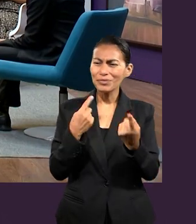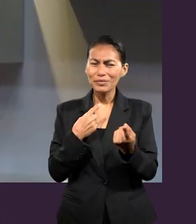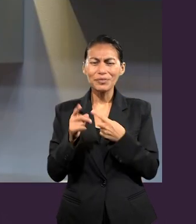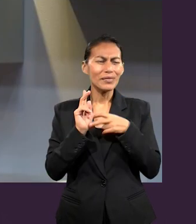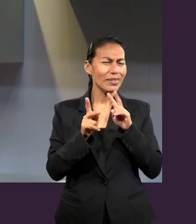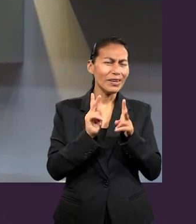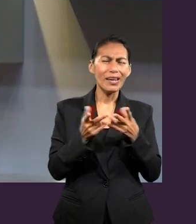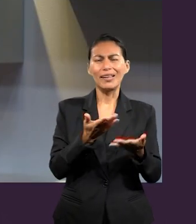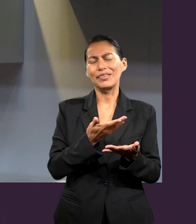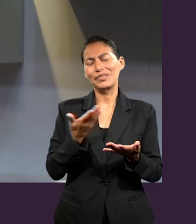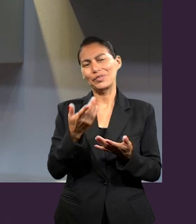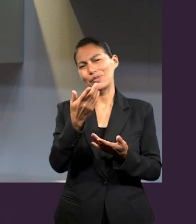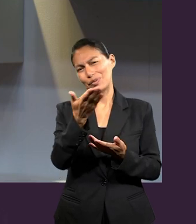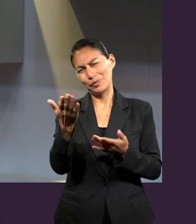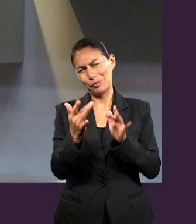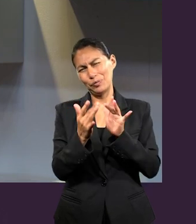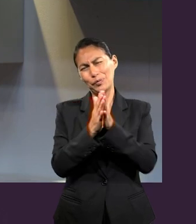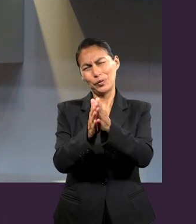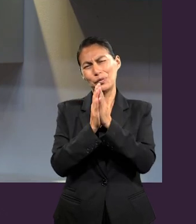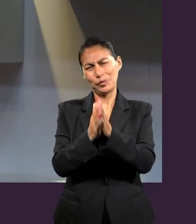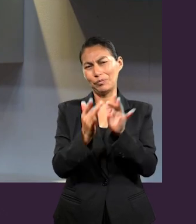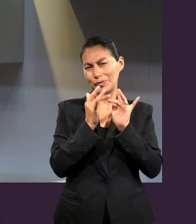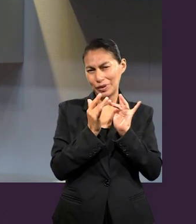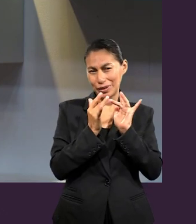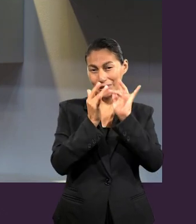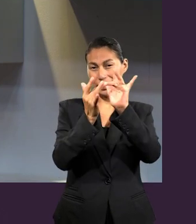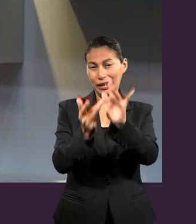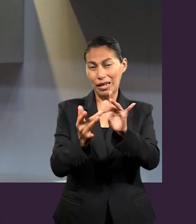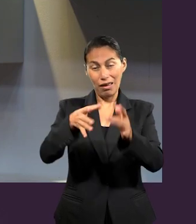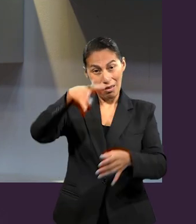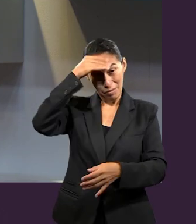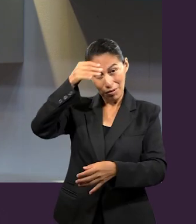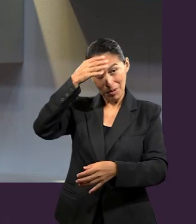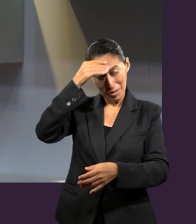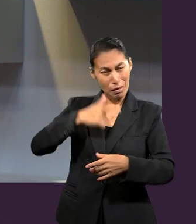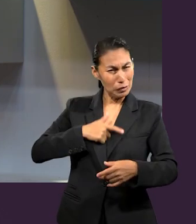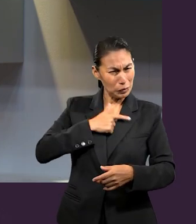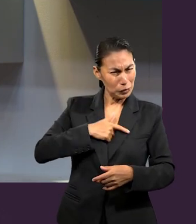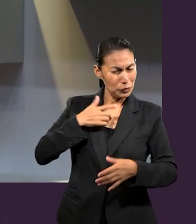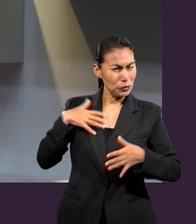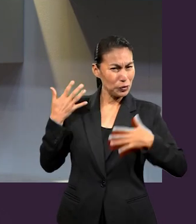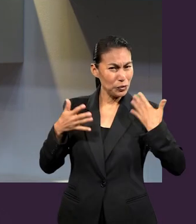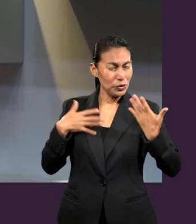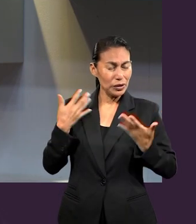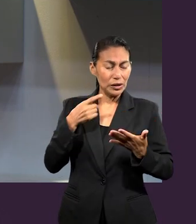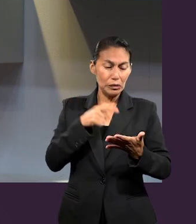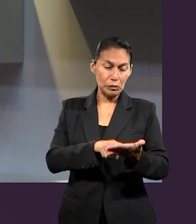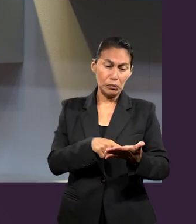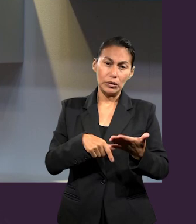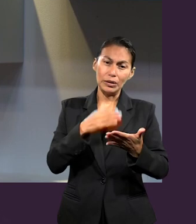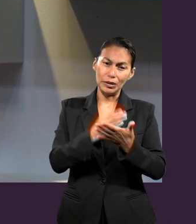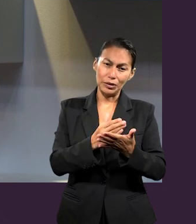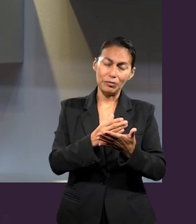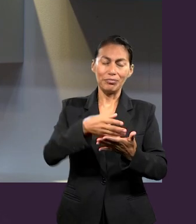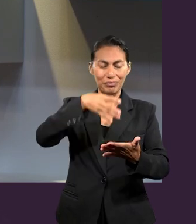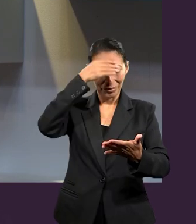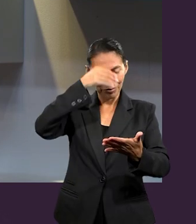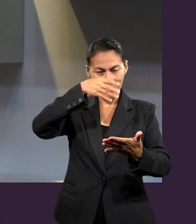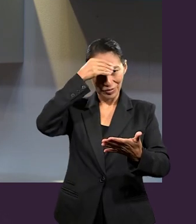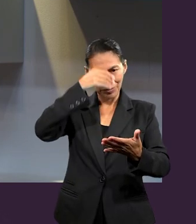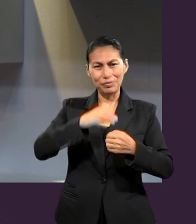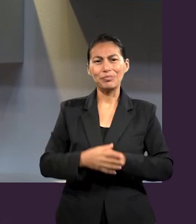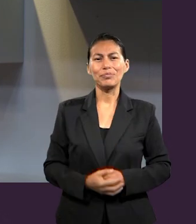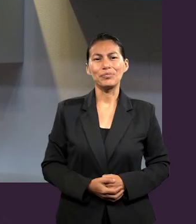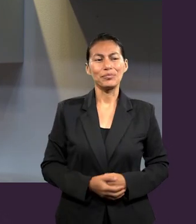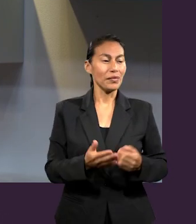interactuar y queremos y deseamos que usted se quede con nosotros para que disfrute de las reflexiones que nos trae esta lección.